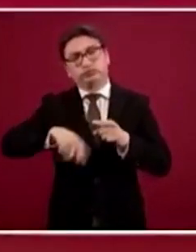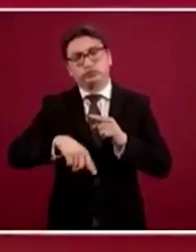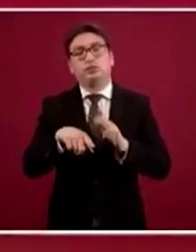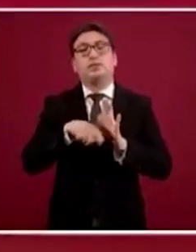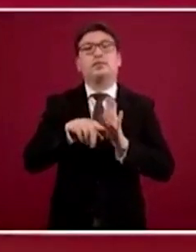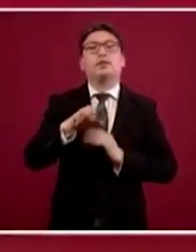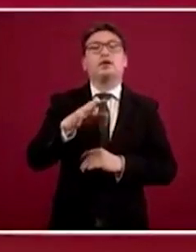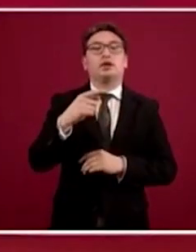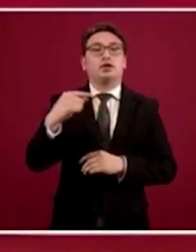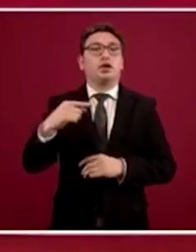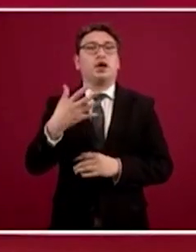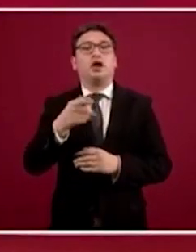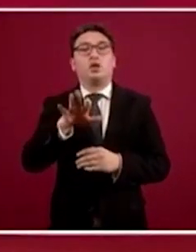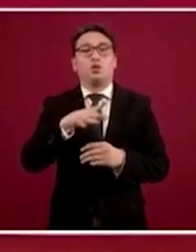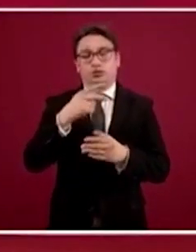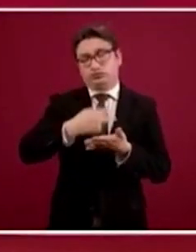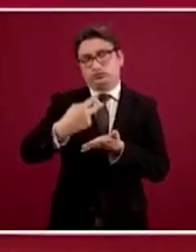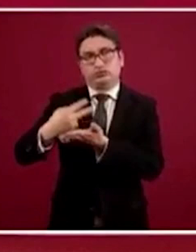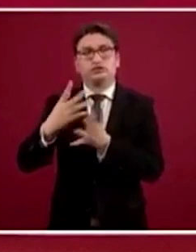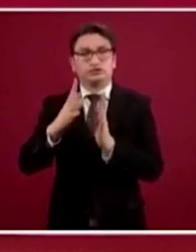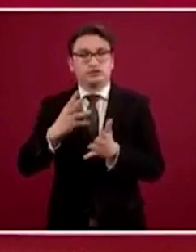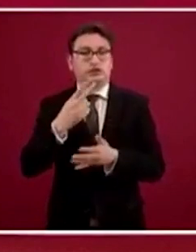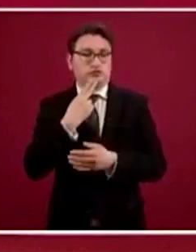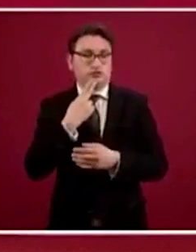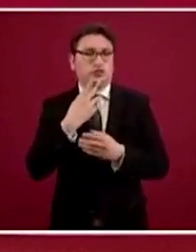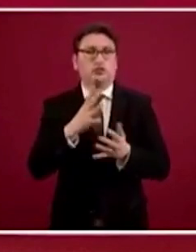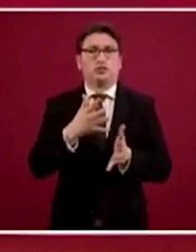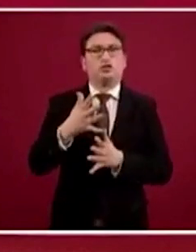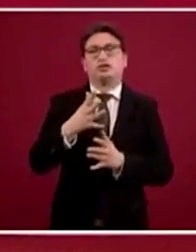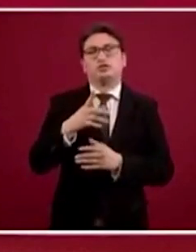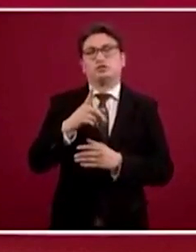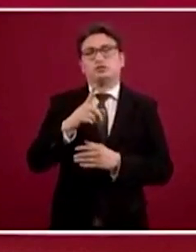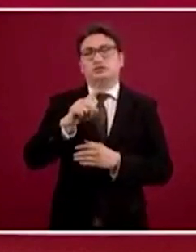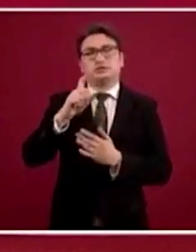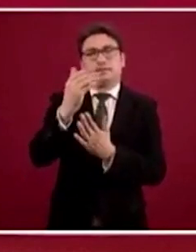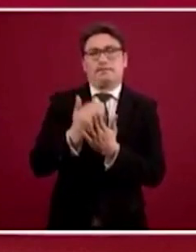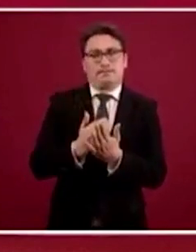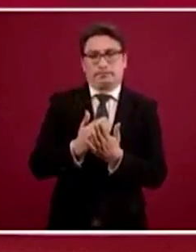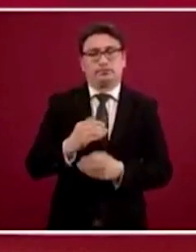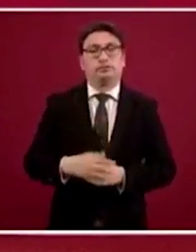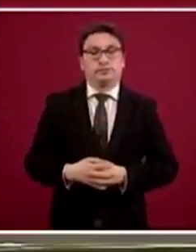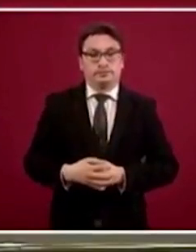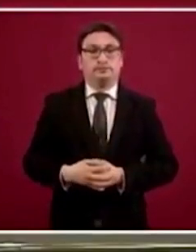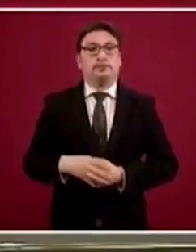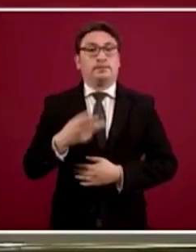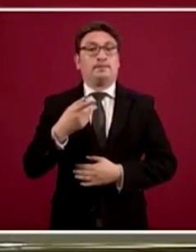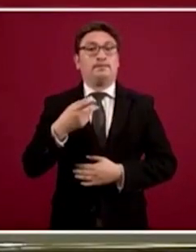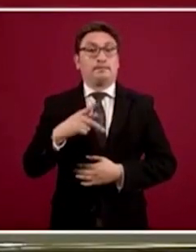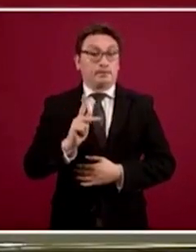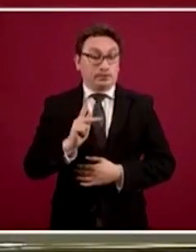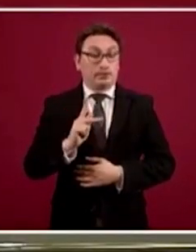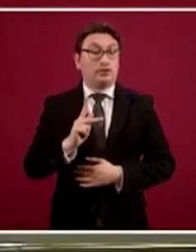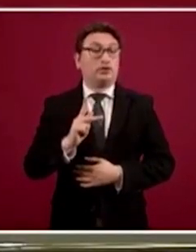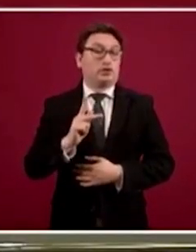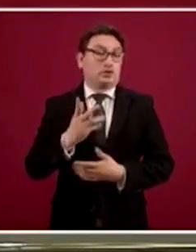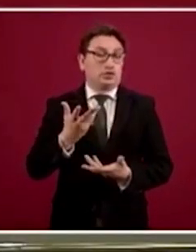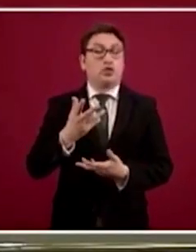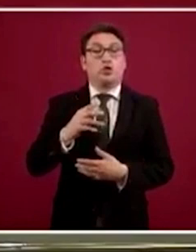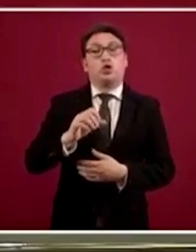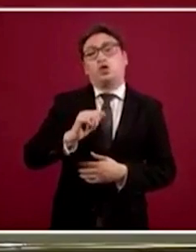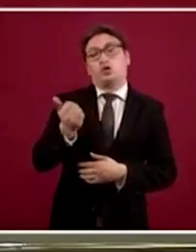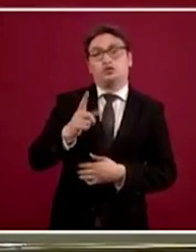las camas ya ocupadas y son un poco menos de 100 las que tenemos disponibles, pero con las